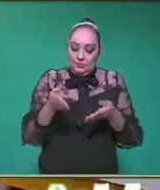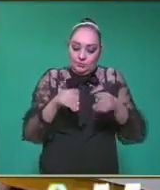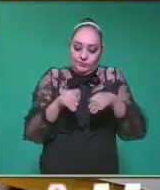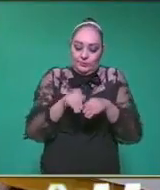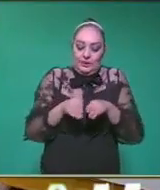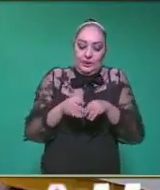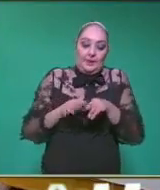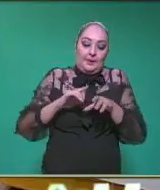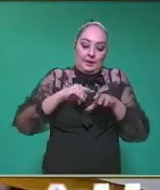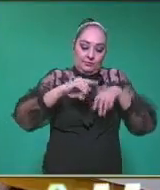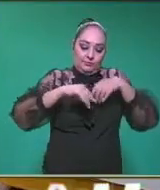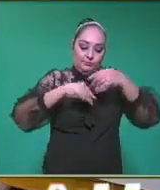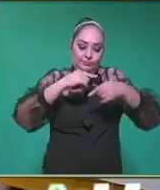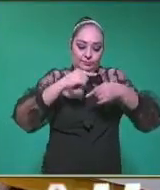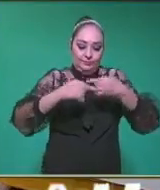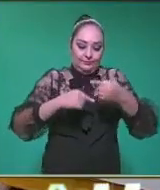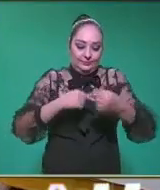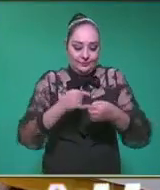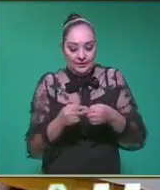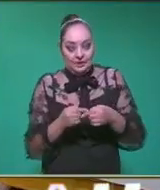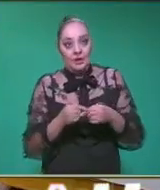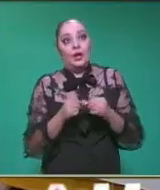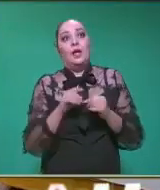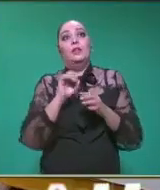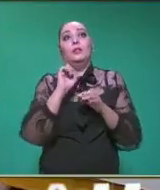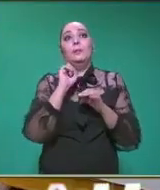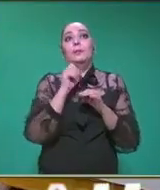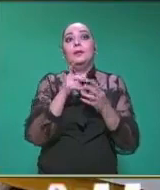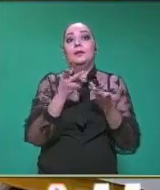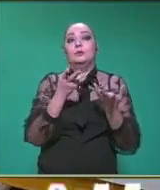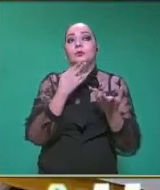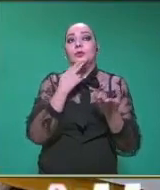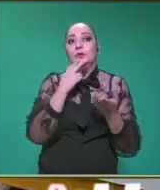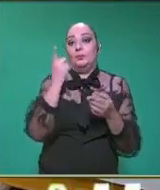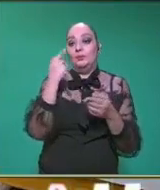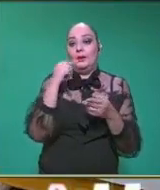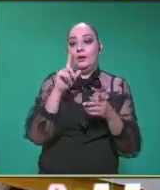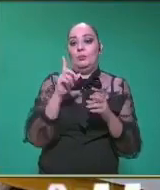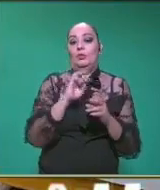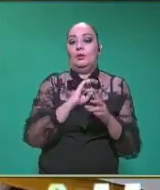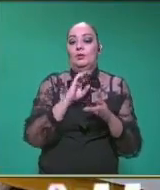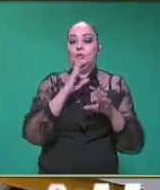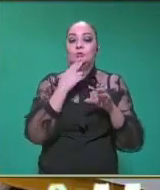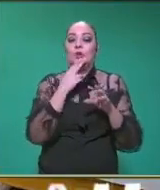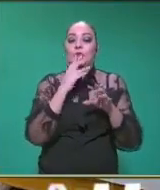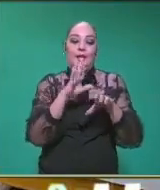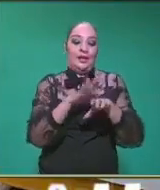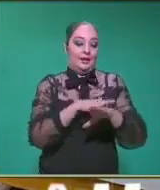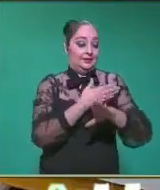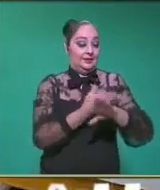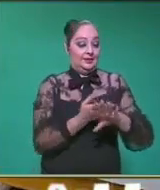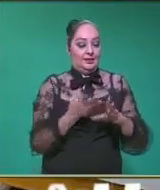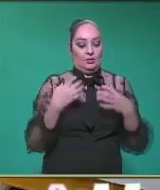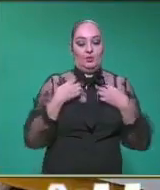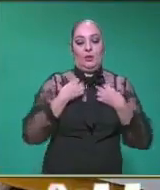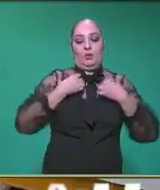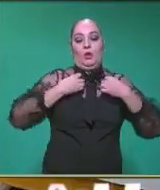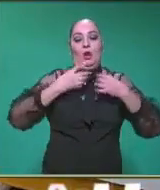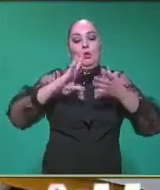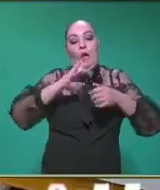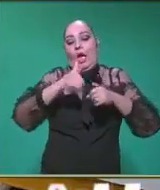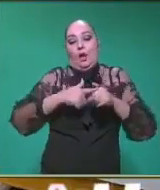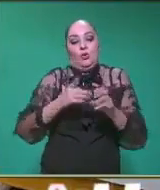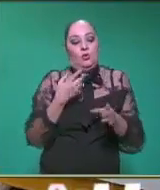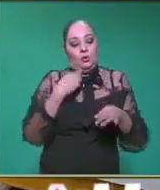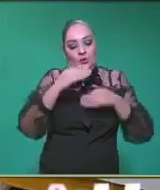utilizando para las otras actividades, el mismo enrolle que estamos haciendo aquí con el calcetín y la playera o el pañuelo que estás utilizando.